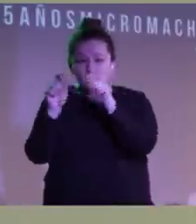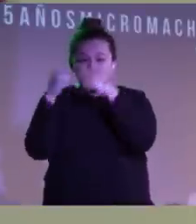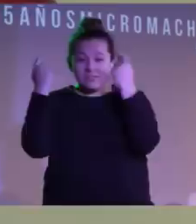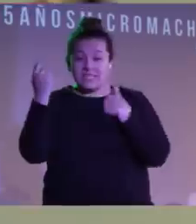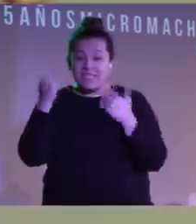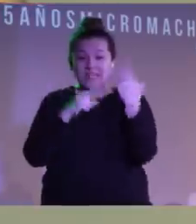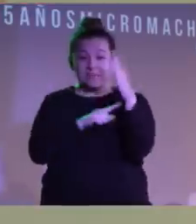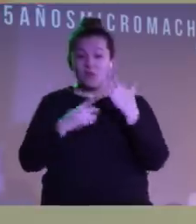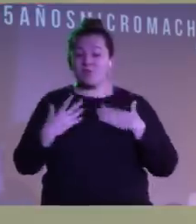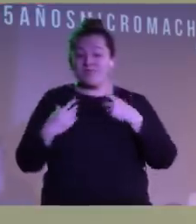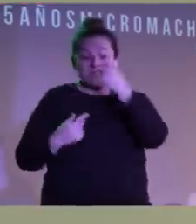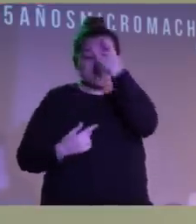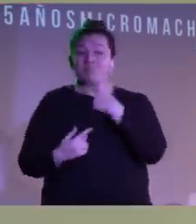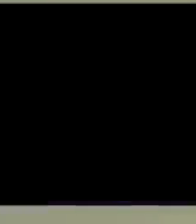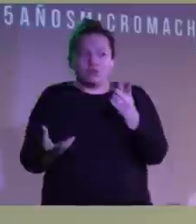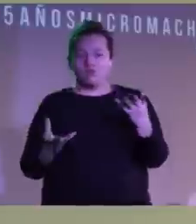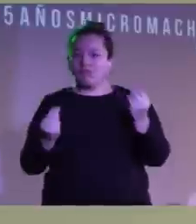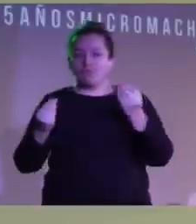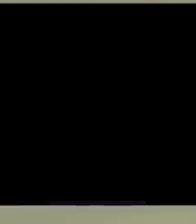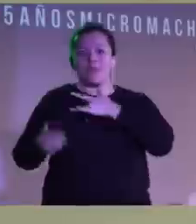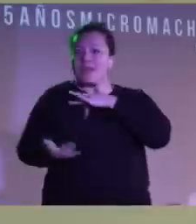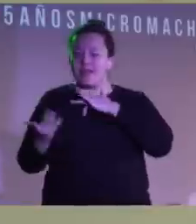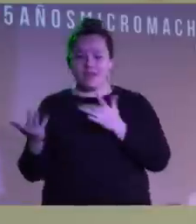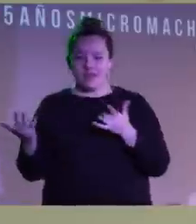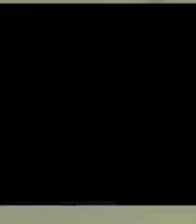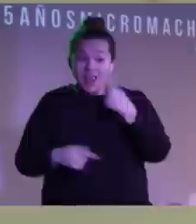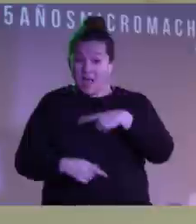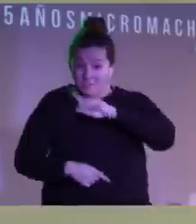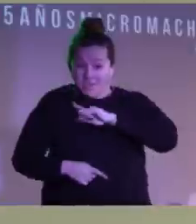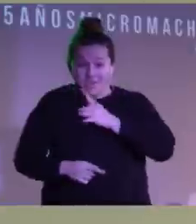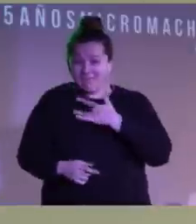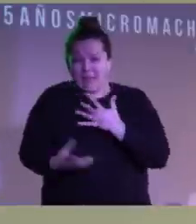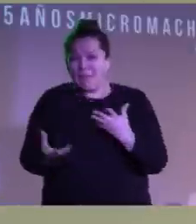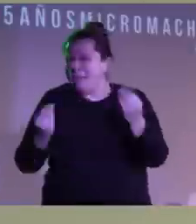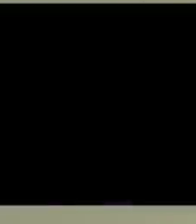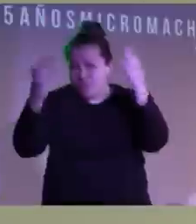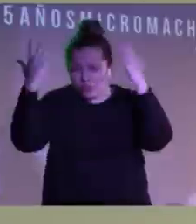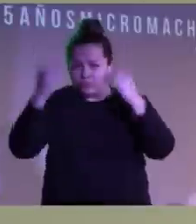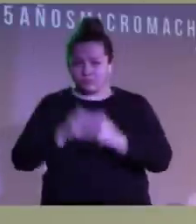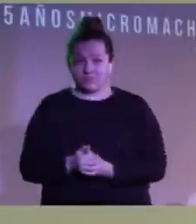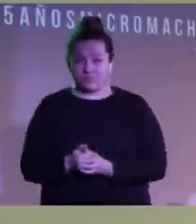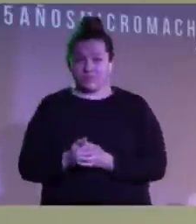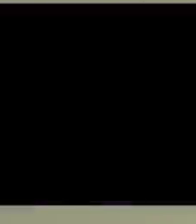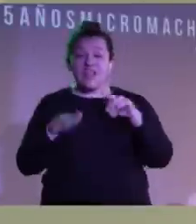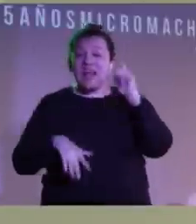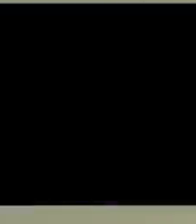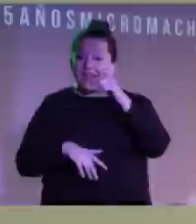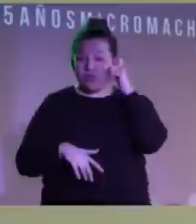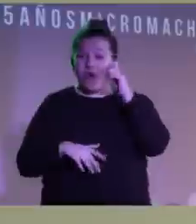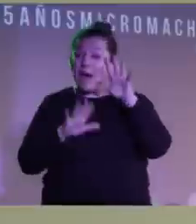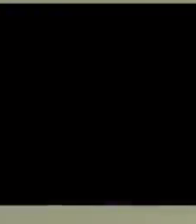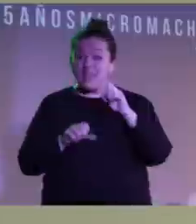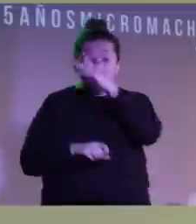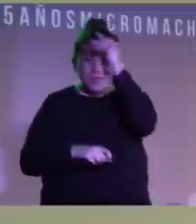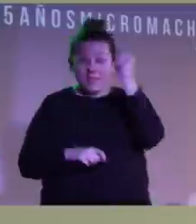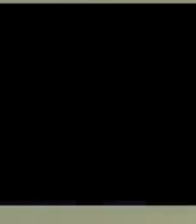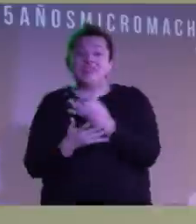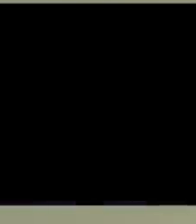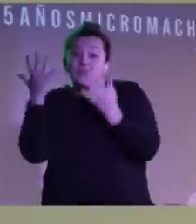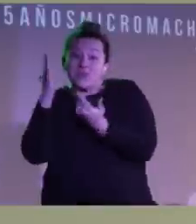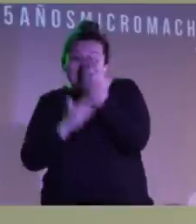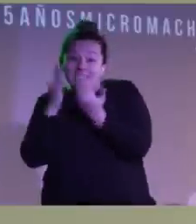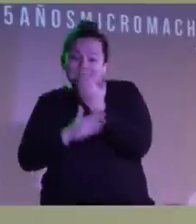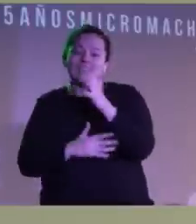retrato. Y él tanto me quería, pero tanto me quería, él a mí me quería mazo. Que tardó en aprender a olvidarme 19 días